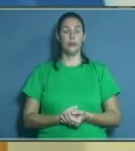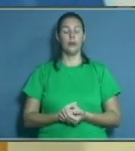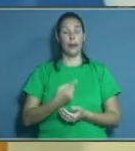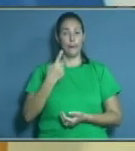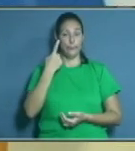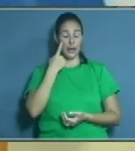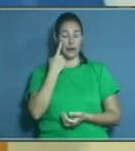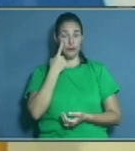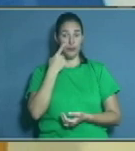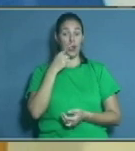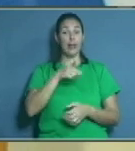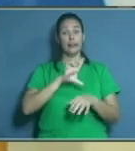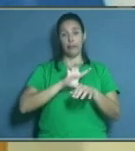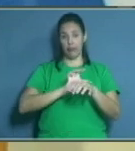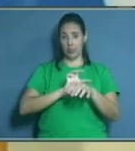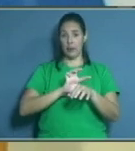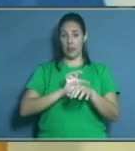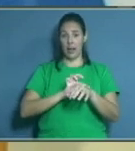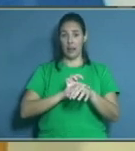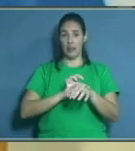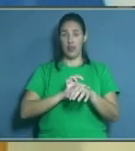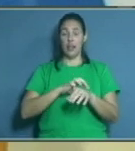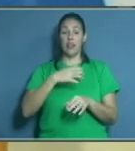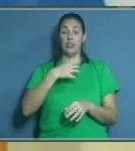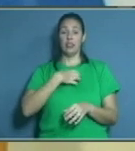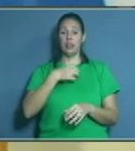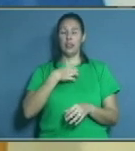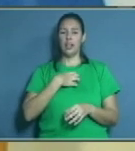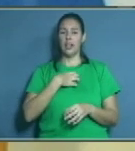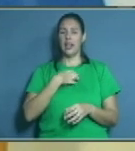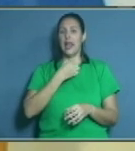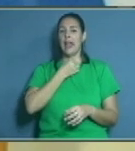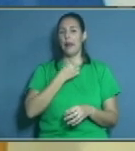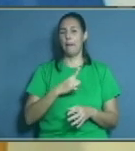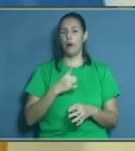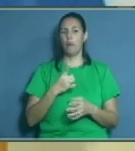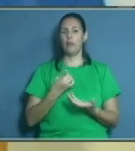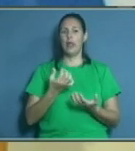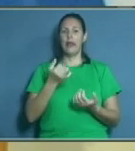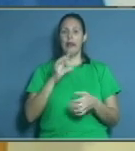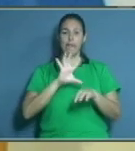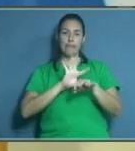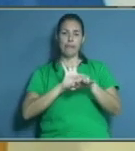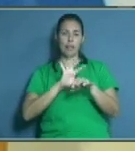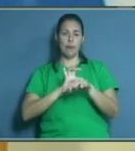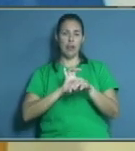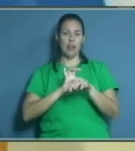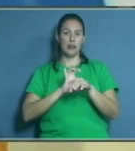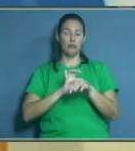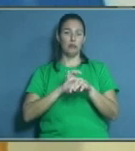una afección precisamente del nervio trigémino, que es uno de los principales que tienen que ver con la inervación de la cara. Entonces,